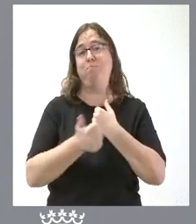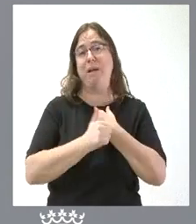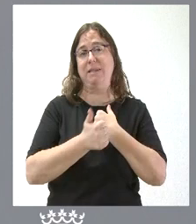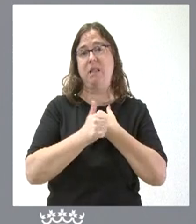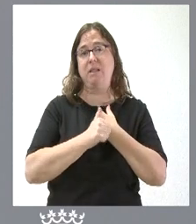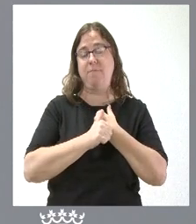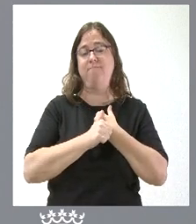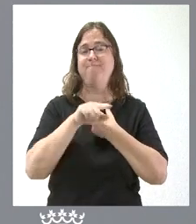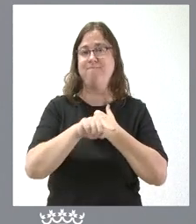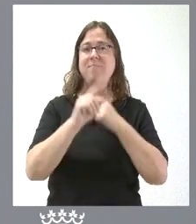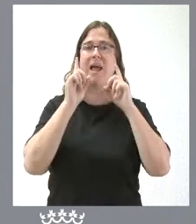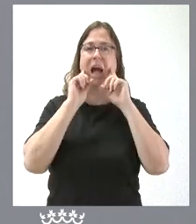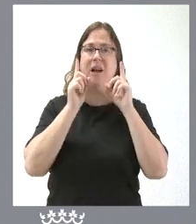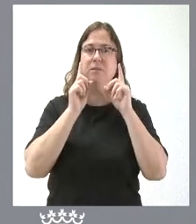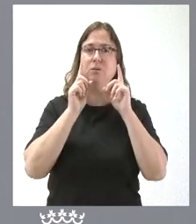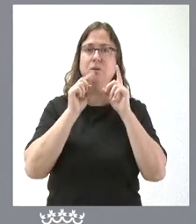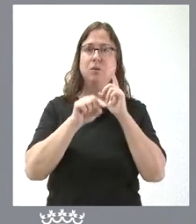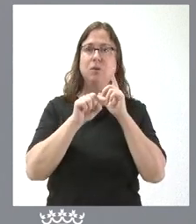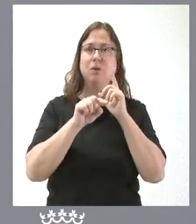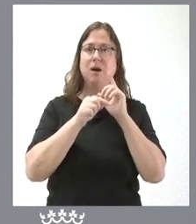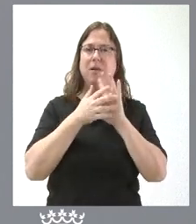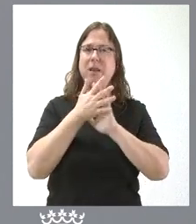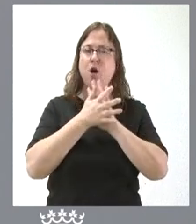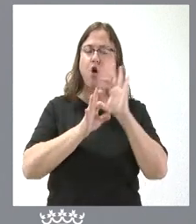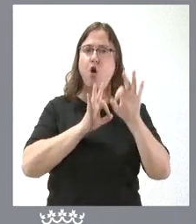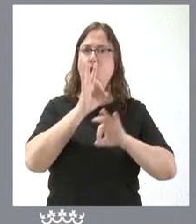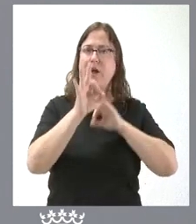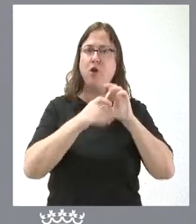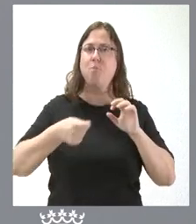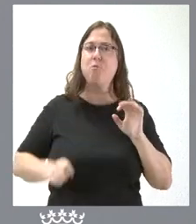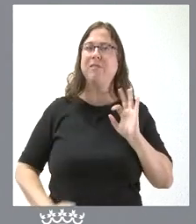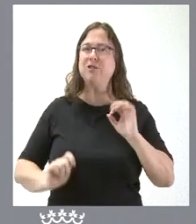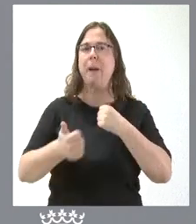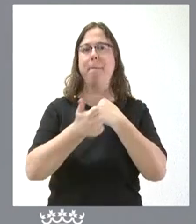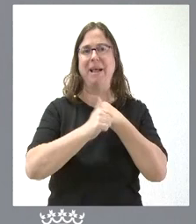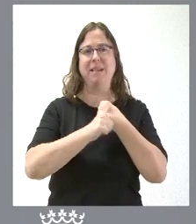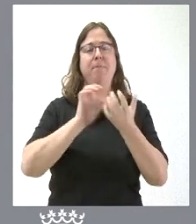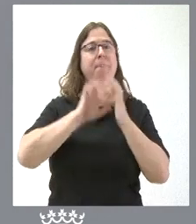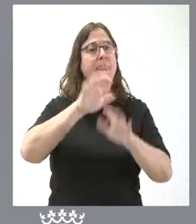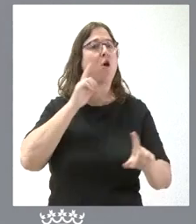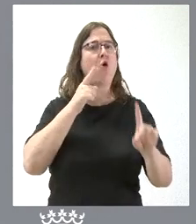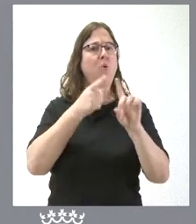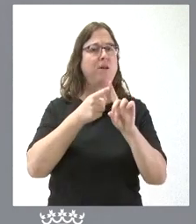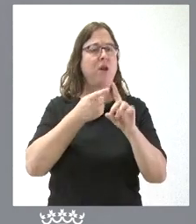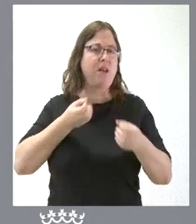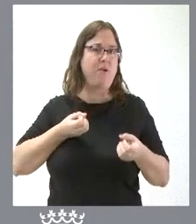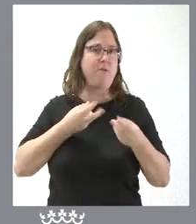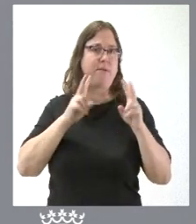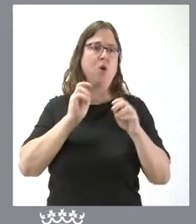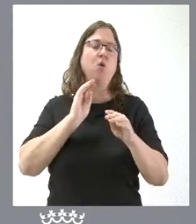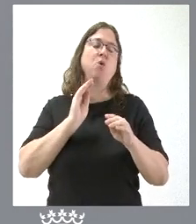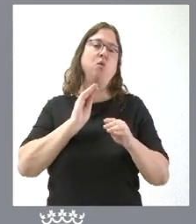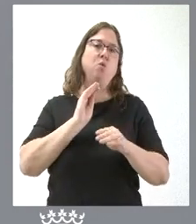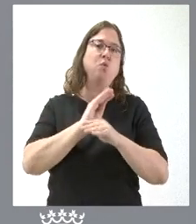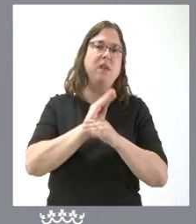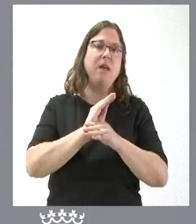En este caso, estamos hablando de la Organización Interprofesional de la Patata de Castilla y León, que tiene como objetivo informar sobre el cultivo y comercio de